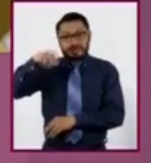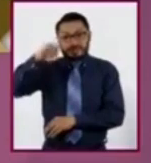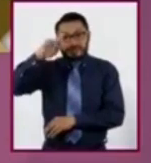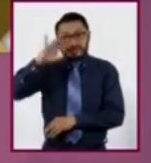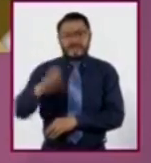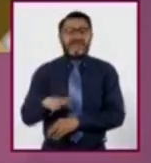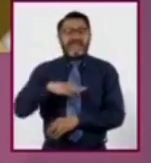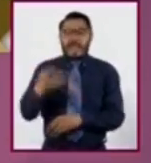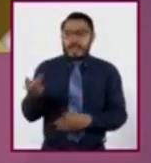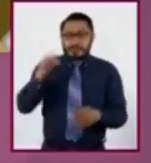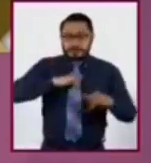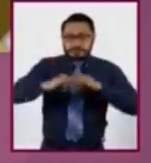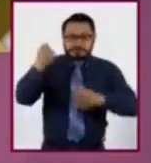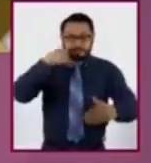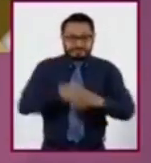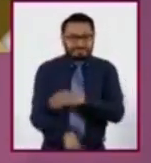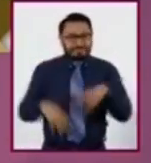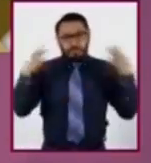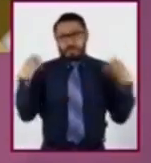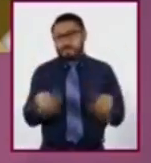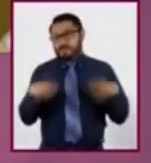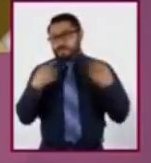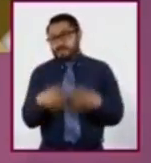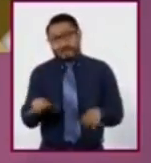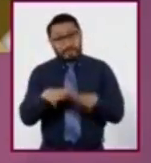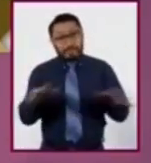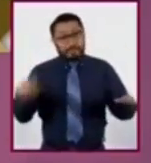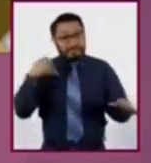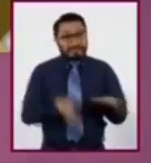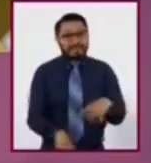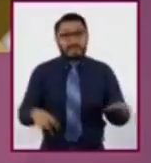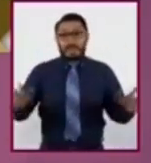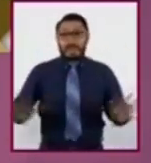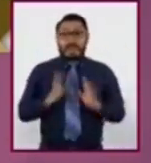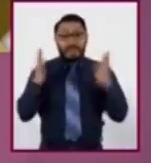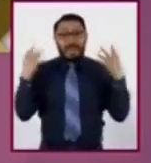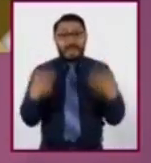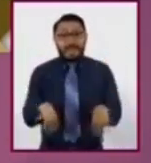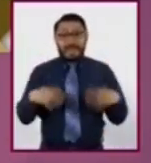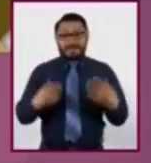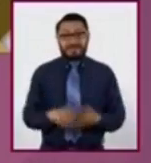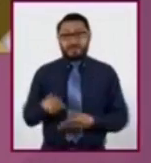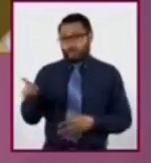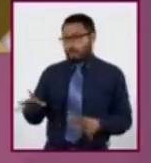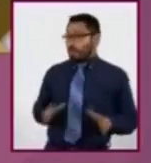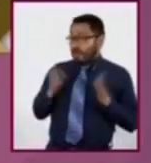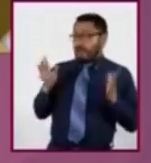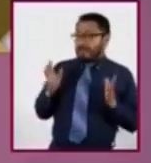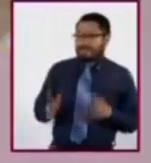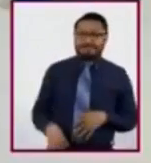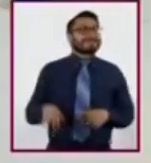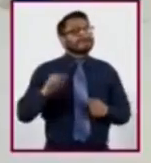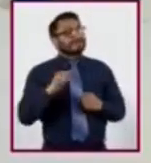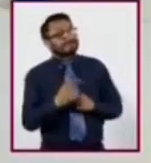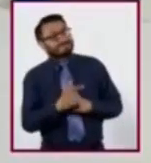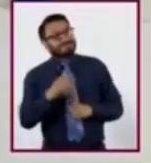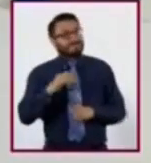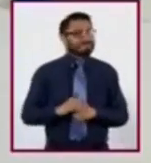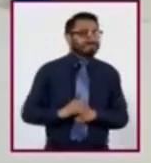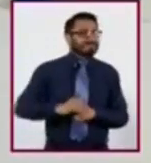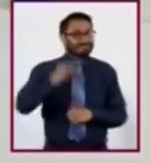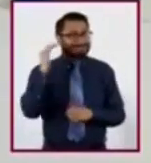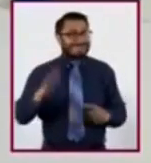océano? ¡Eso sí que es sorprendente! ¿Te sorprende, Nadia? Pues hay algo todavía más